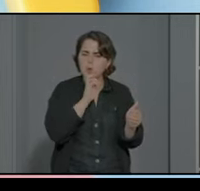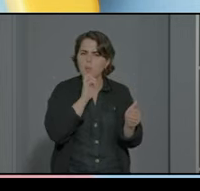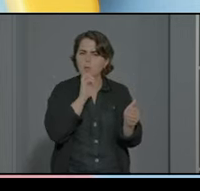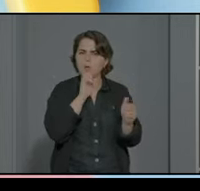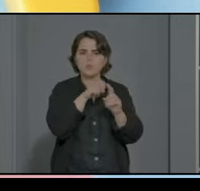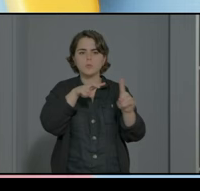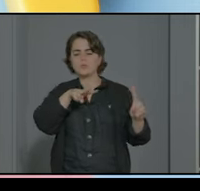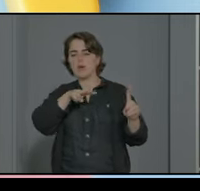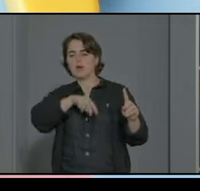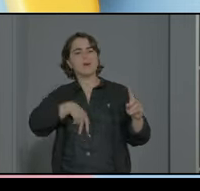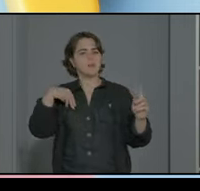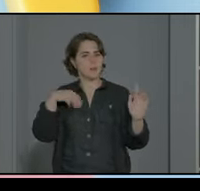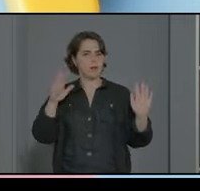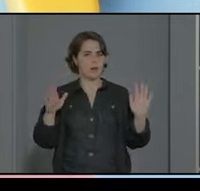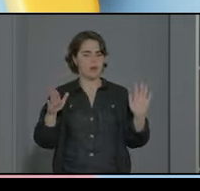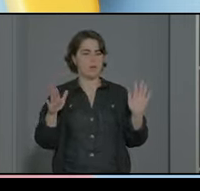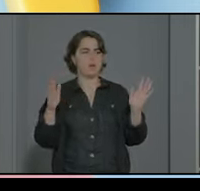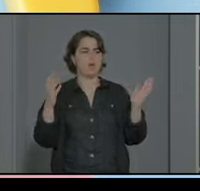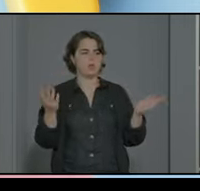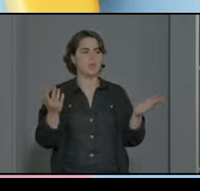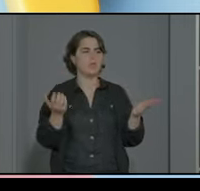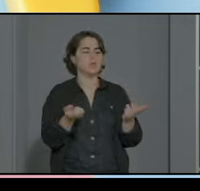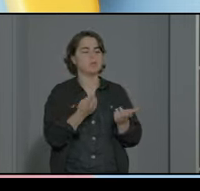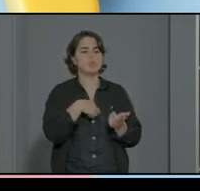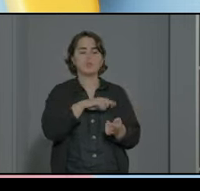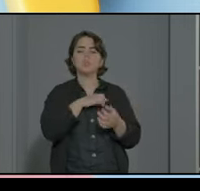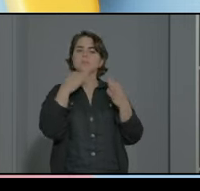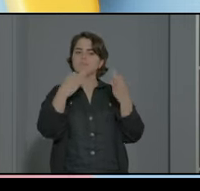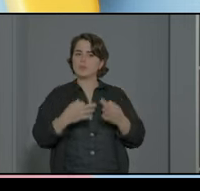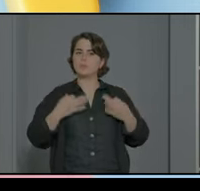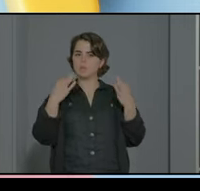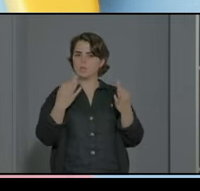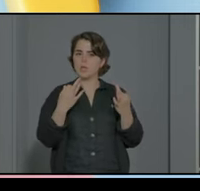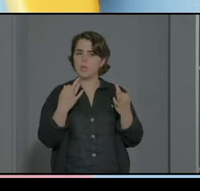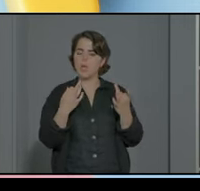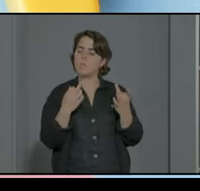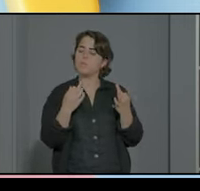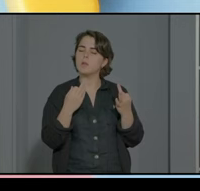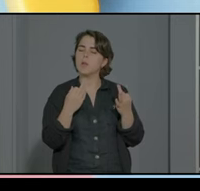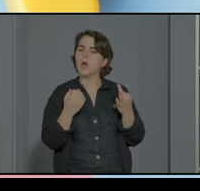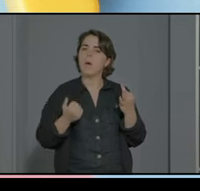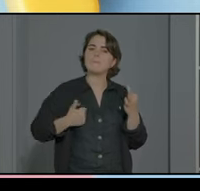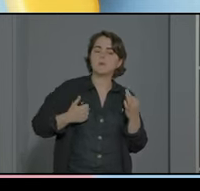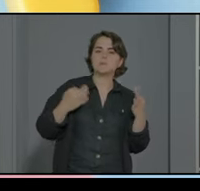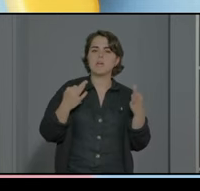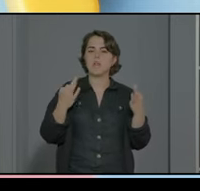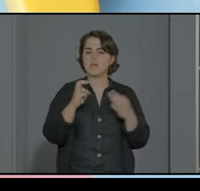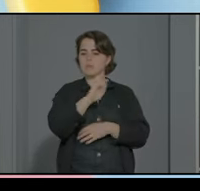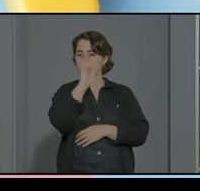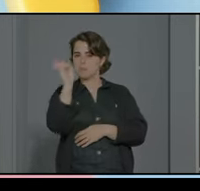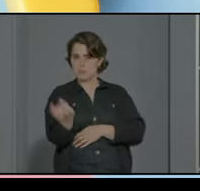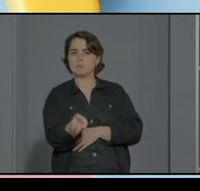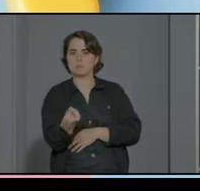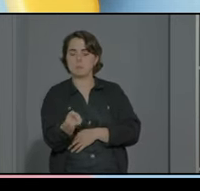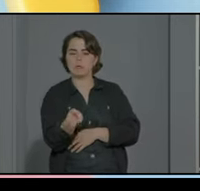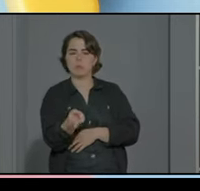manera global entonces lo que sí tenemos que tener en cuenta es que tenemos que aprovechar y trabajar esa diversidad que tenemos de por sí en el